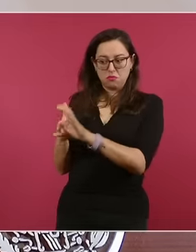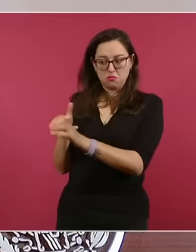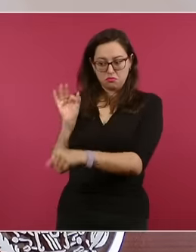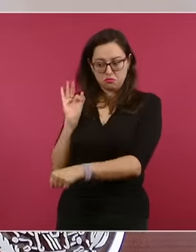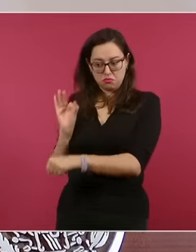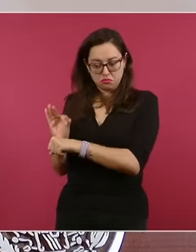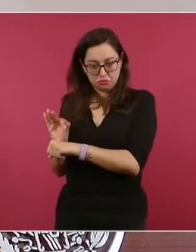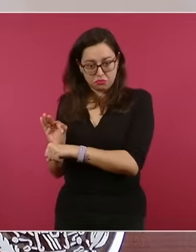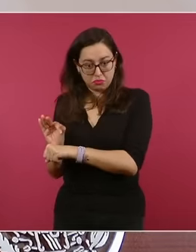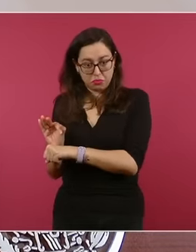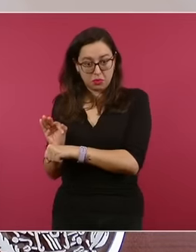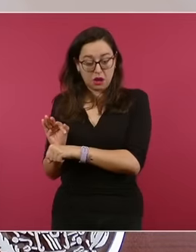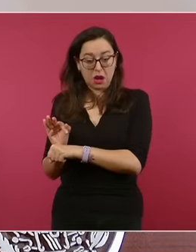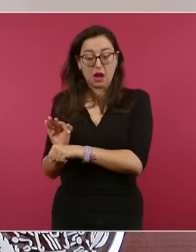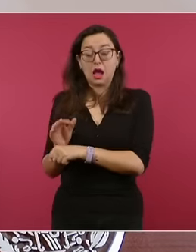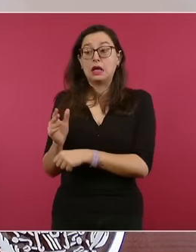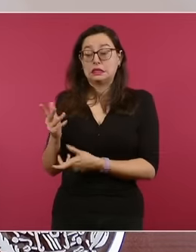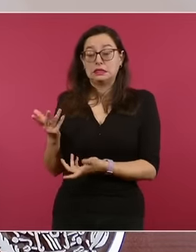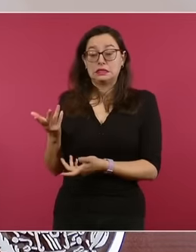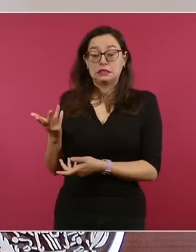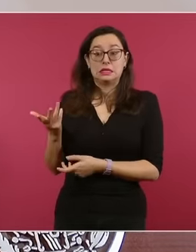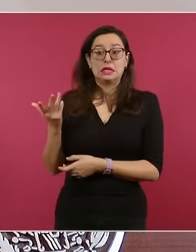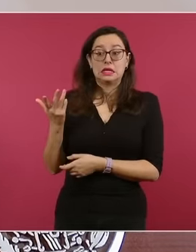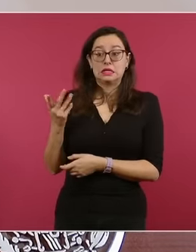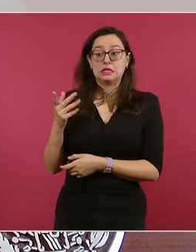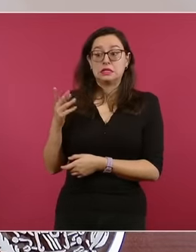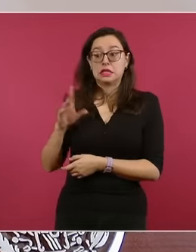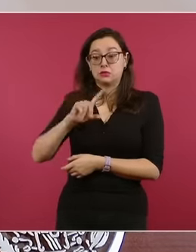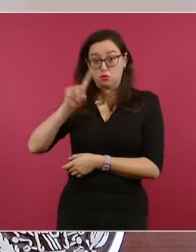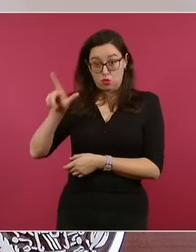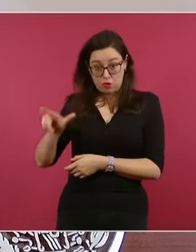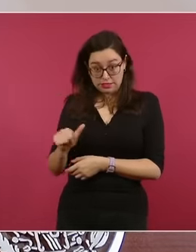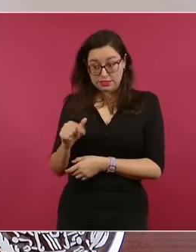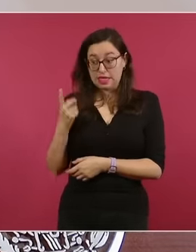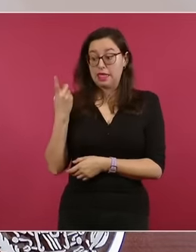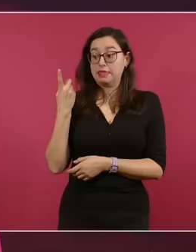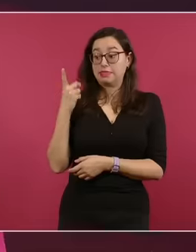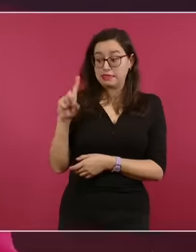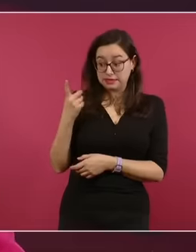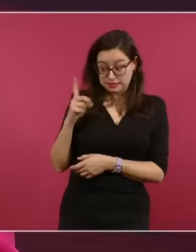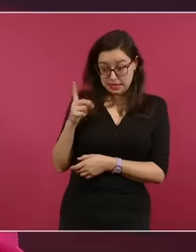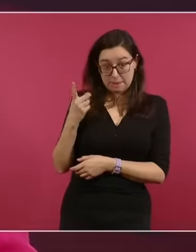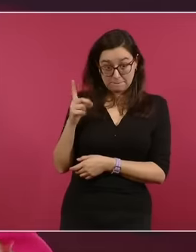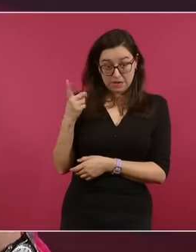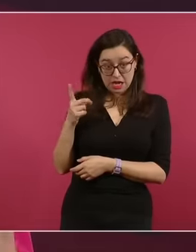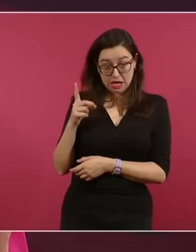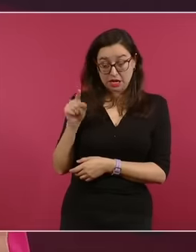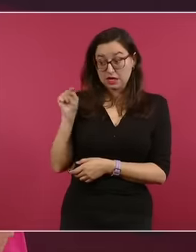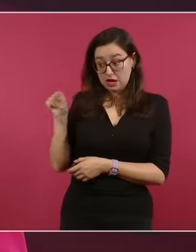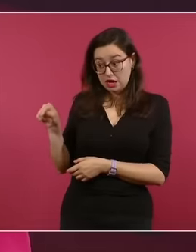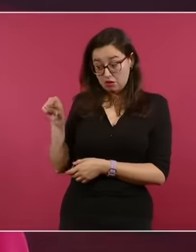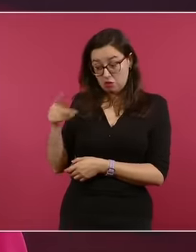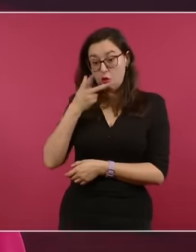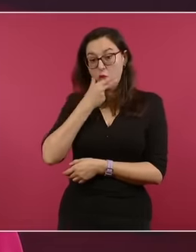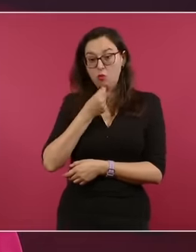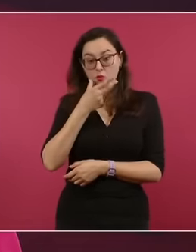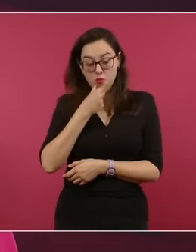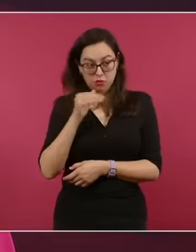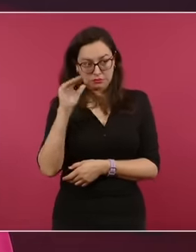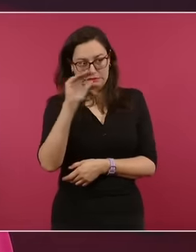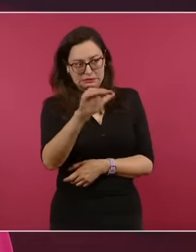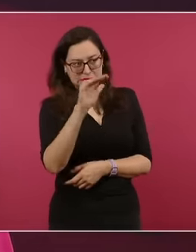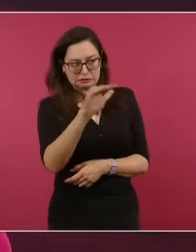a partir de diciembre él solicita el asilo formalmente y ahí nosotros nos ponemos a estudiar todos los expedientes, le